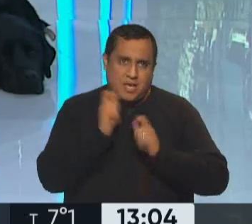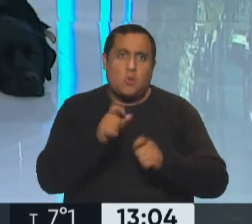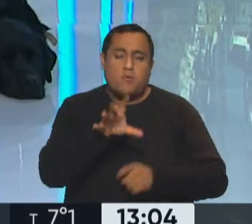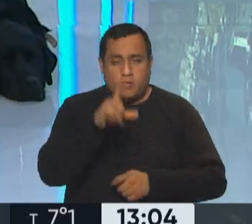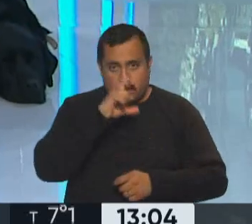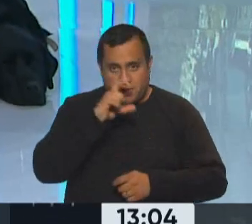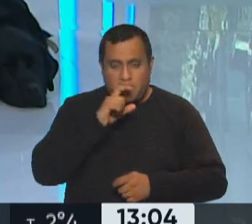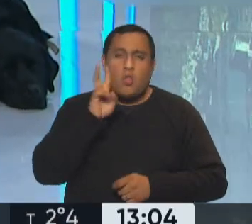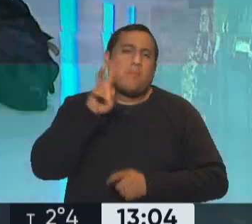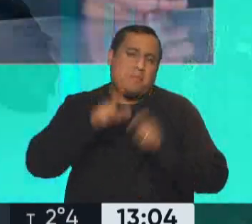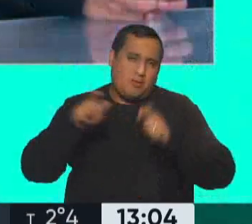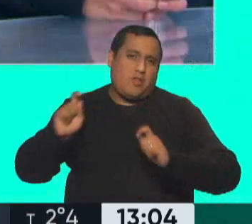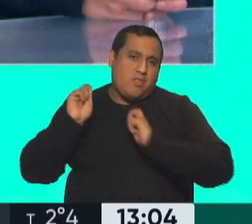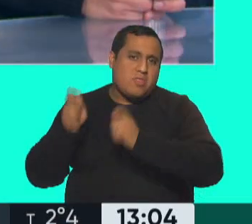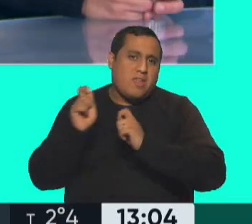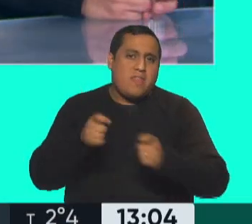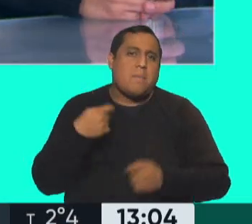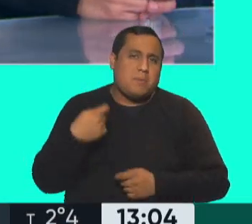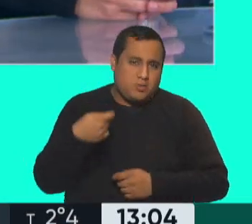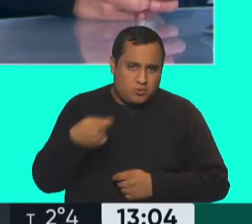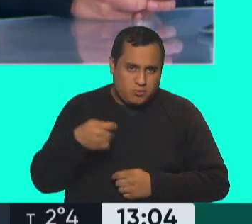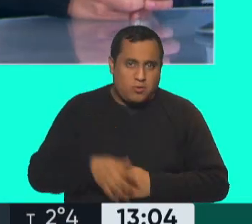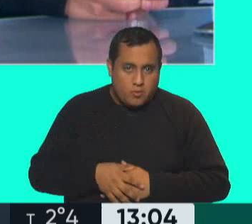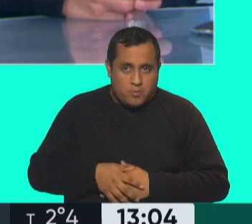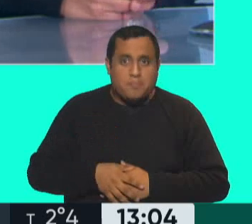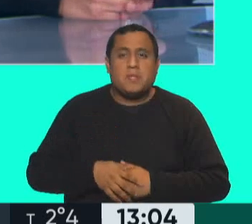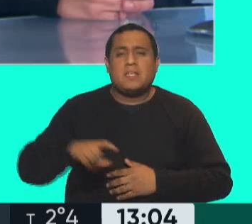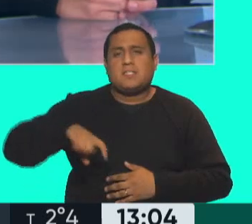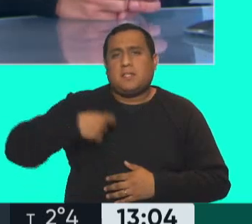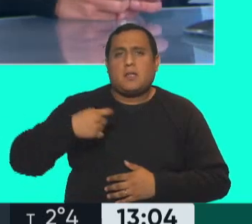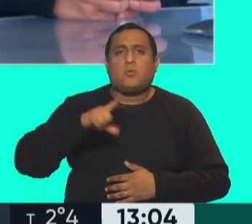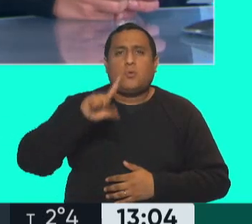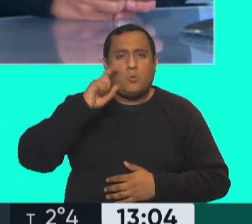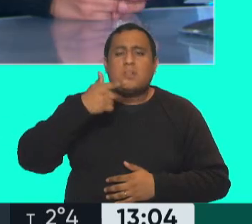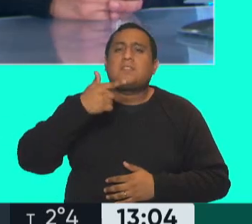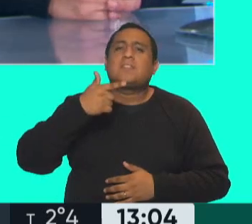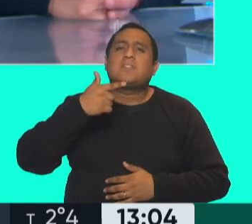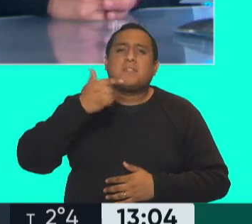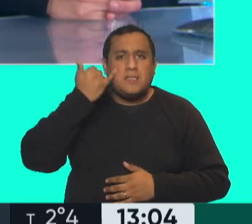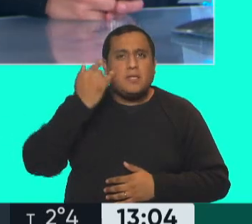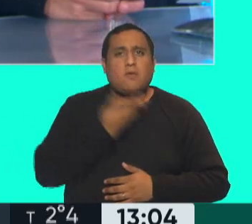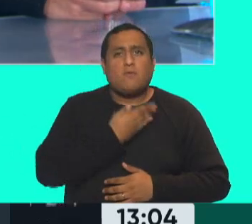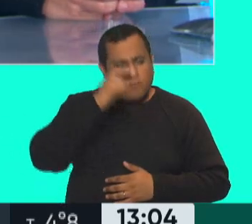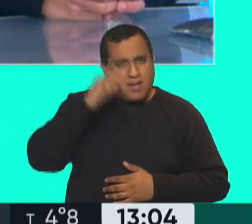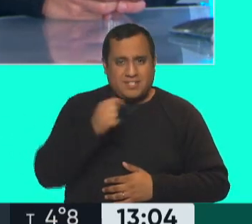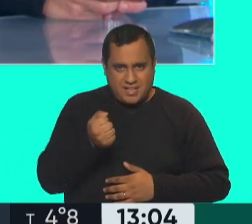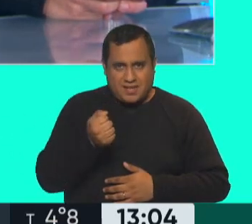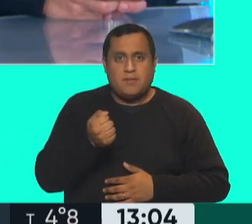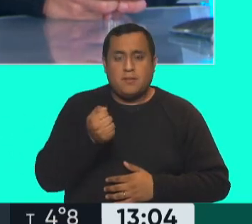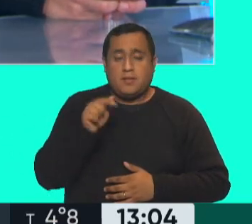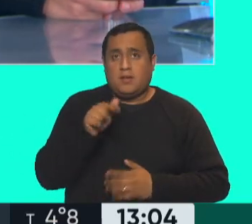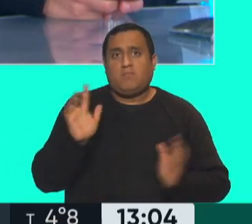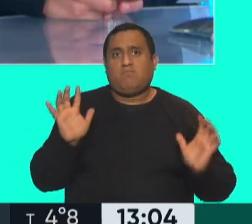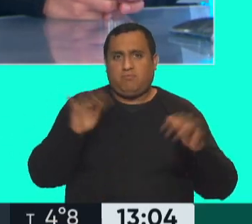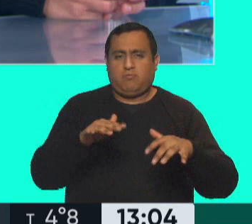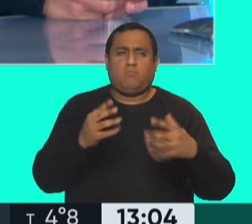la provincia de Corrientes, el encuentro fue en el sindicato Luz y Fuerza, y la verdad que nos acompañó una multitud, y